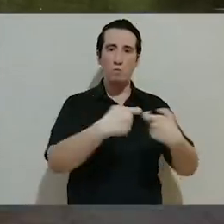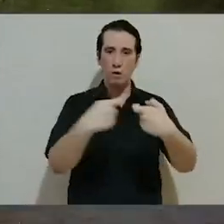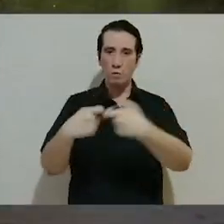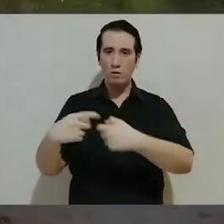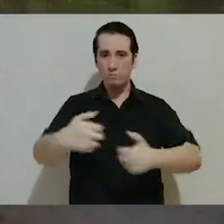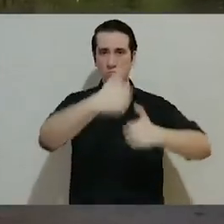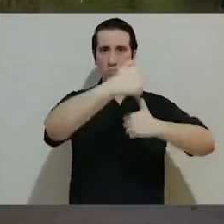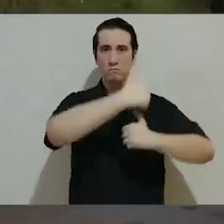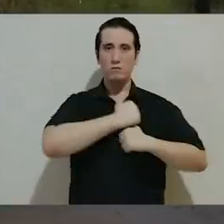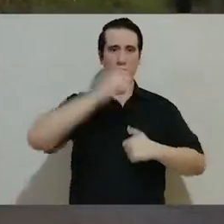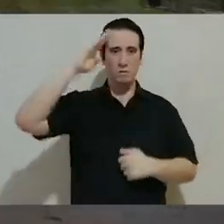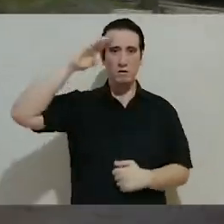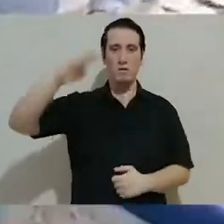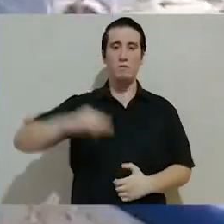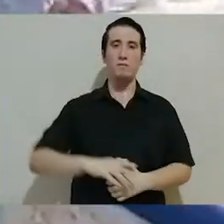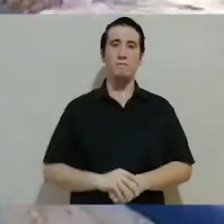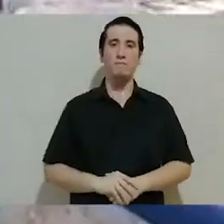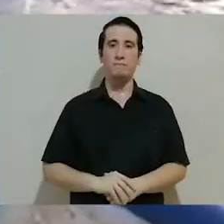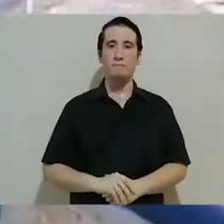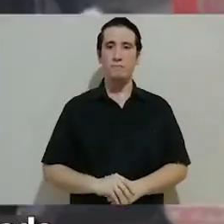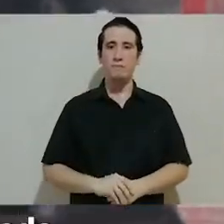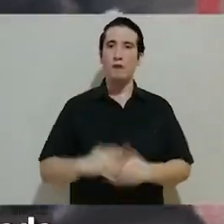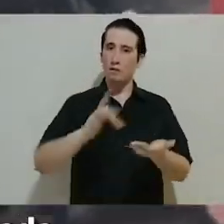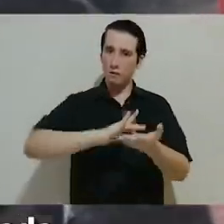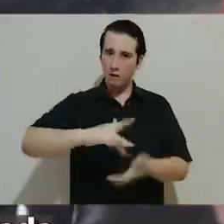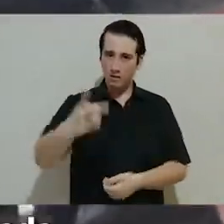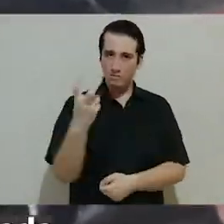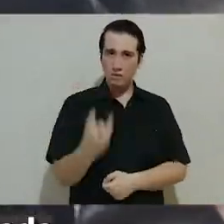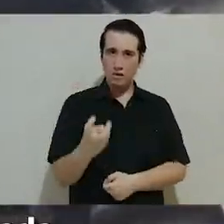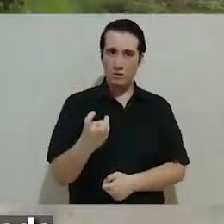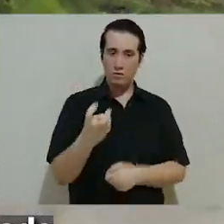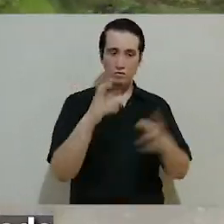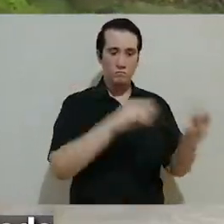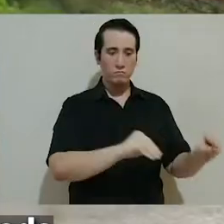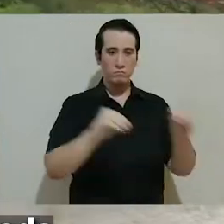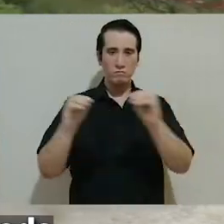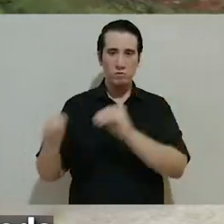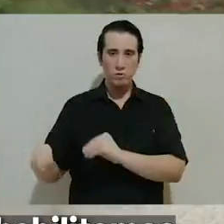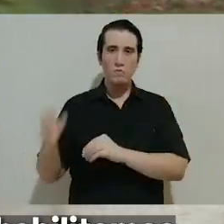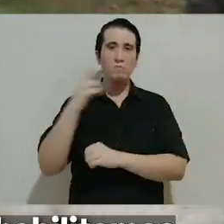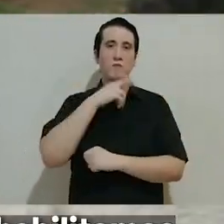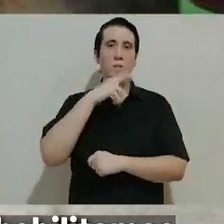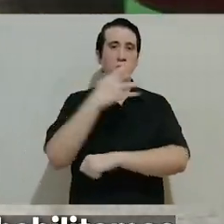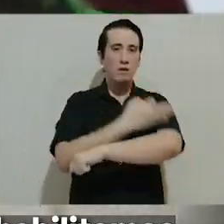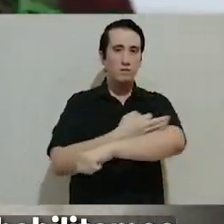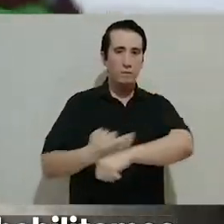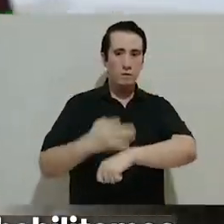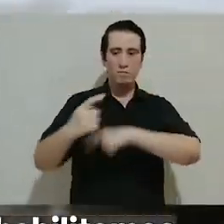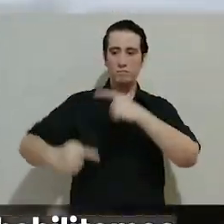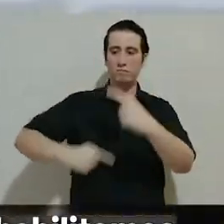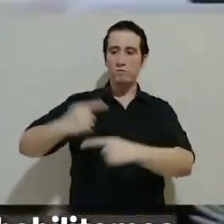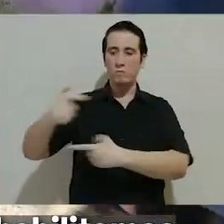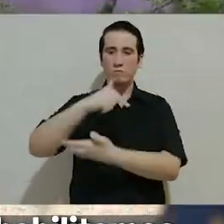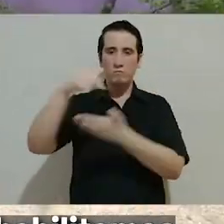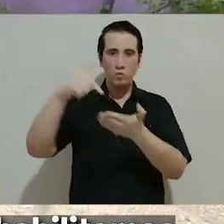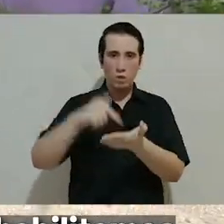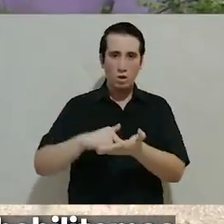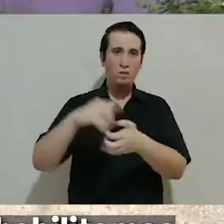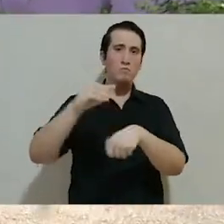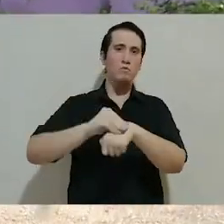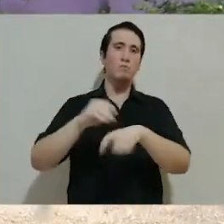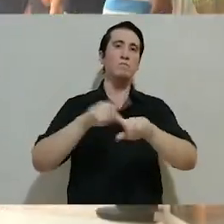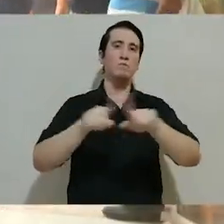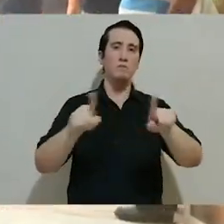colaboración con el Ejército y la Marina. Gracias a esto y a la evacuación anticipada y oportuna de familias hacia los albergues que